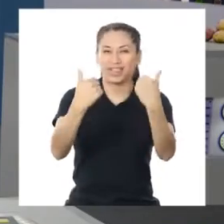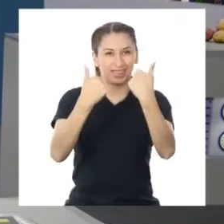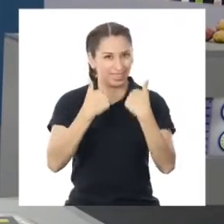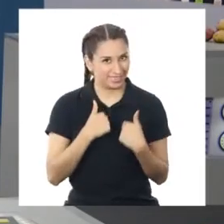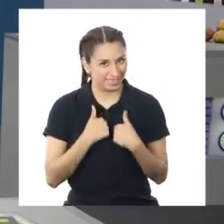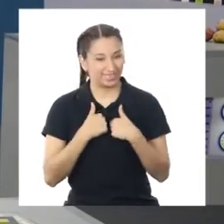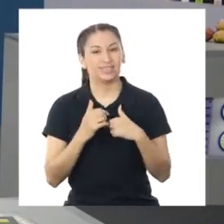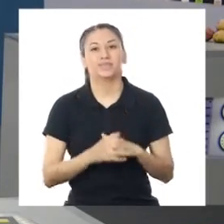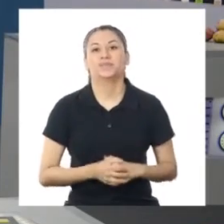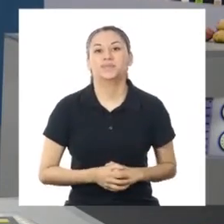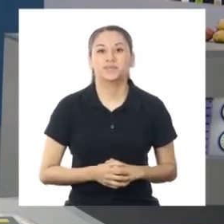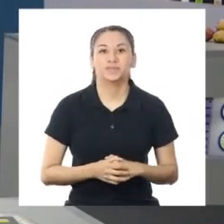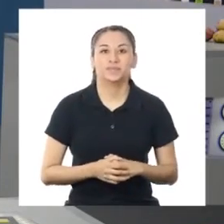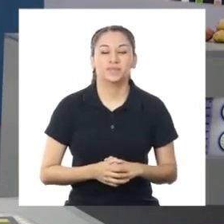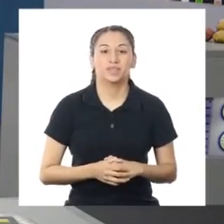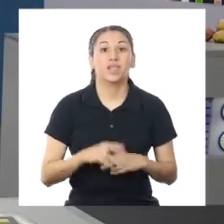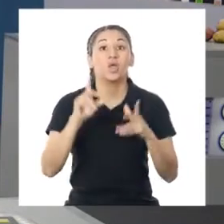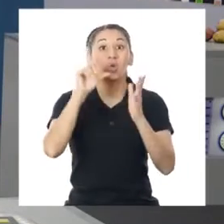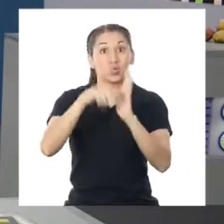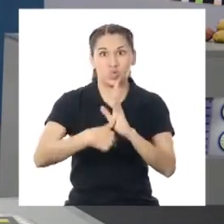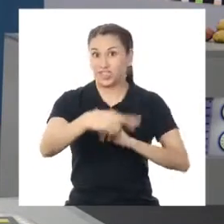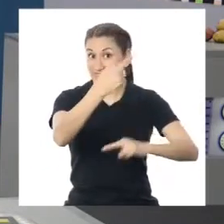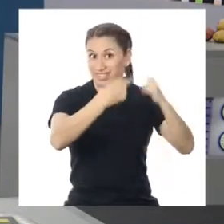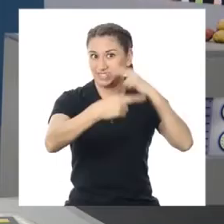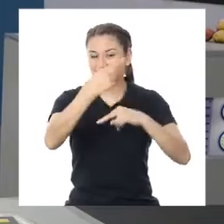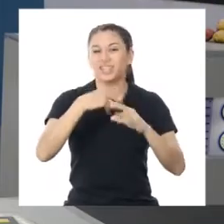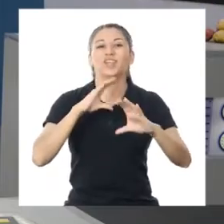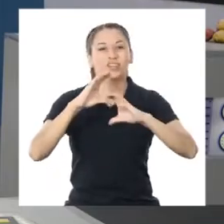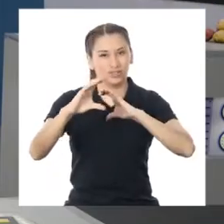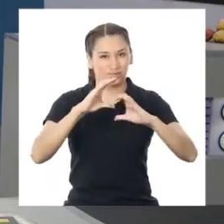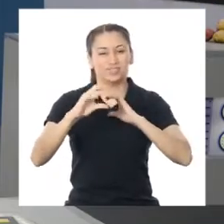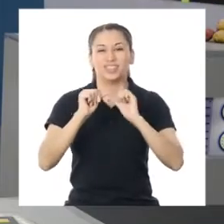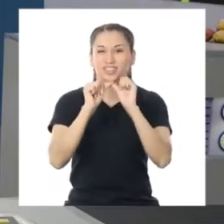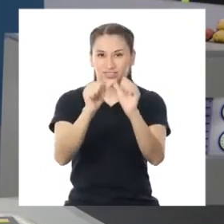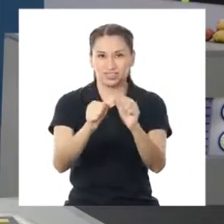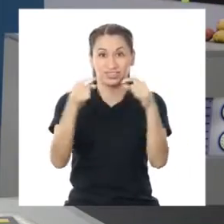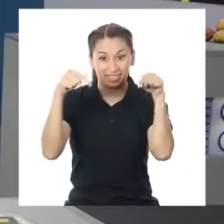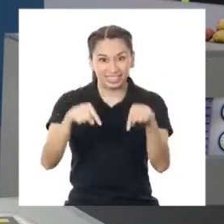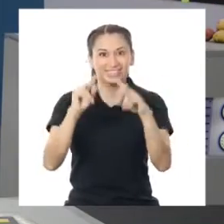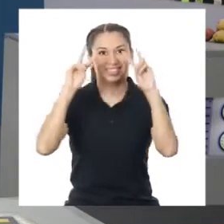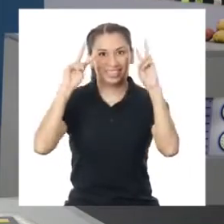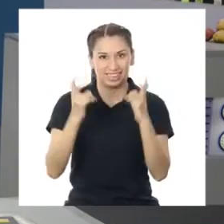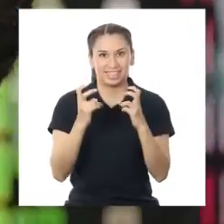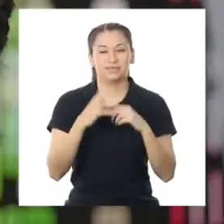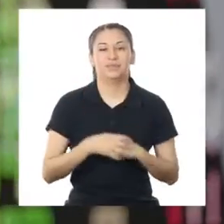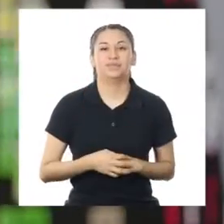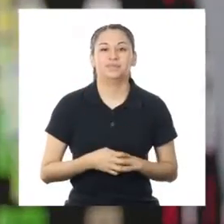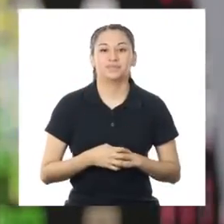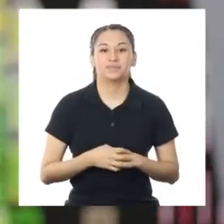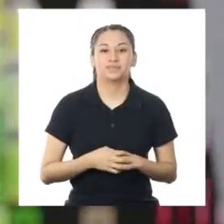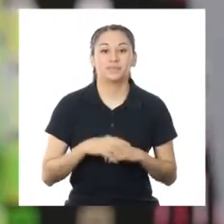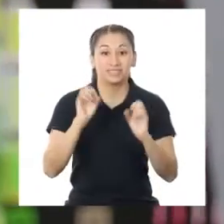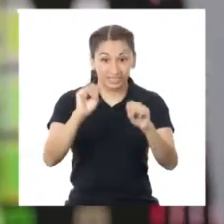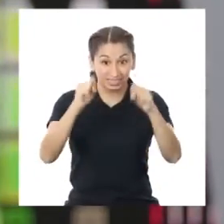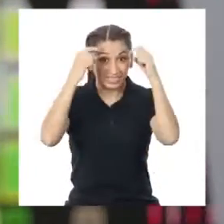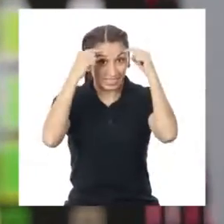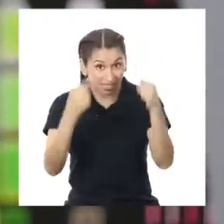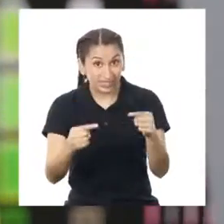un breve descanso. Y al regresar, hablaremos sobre este tema. ¿Están de